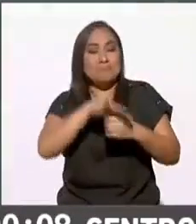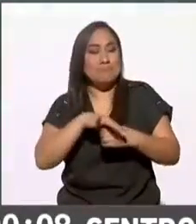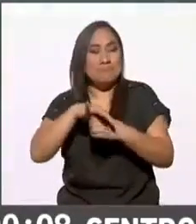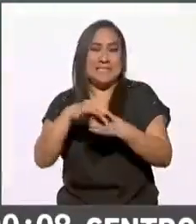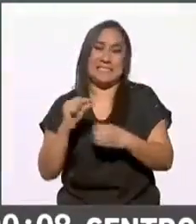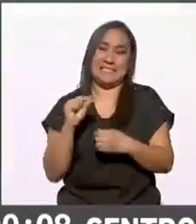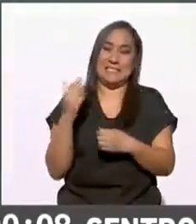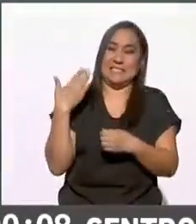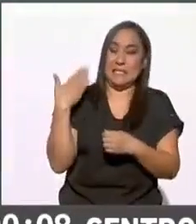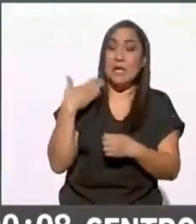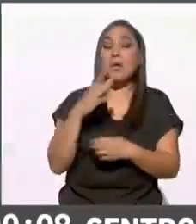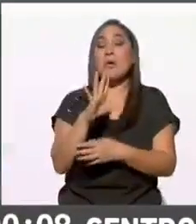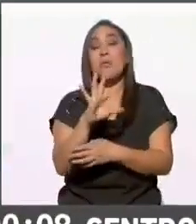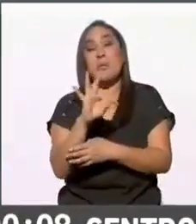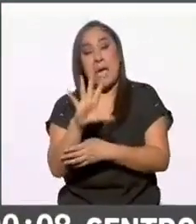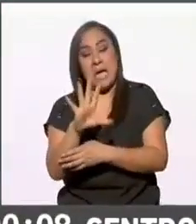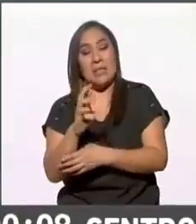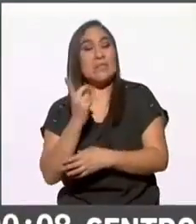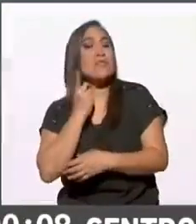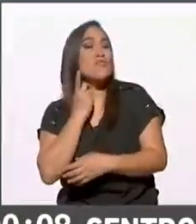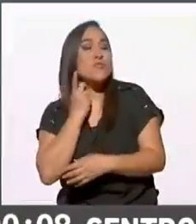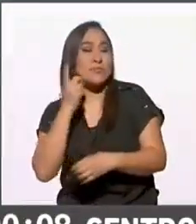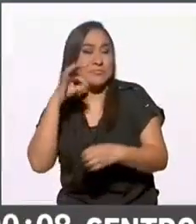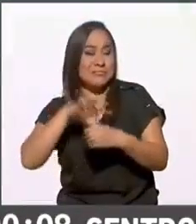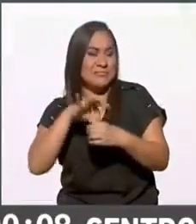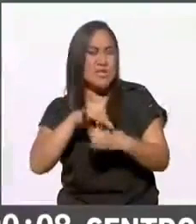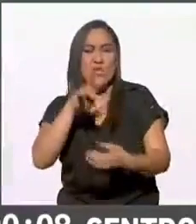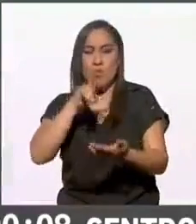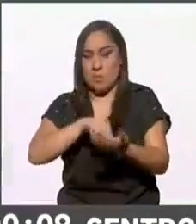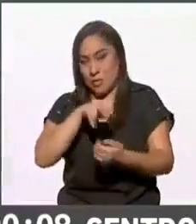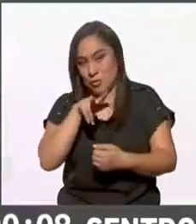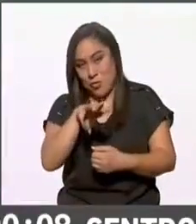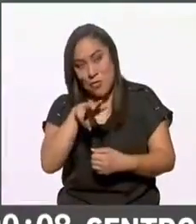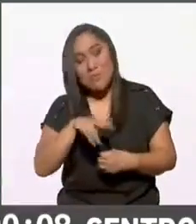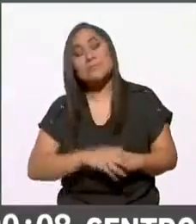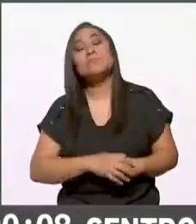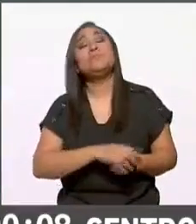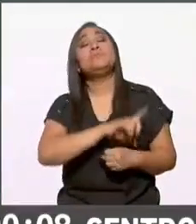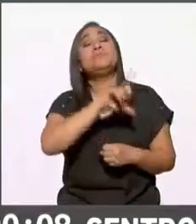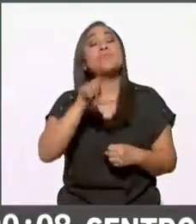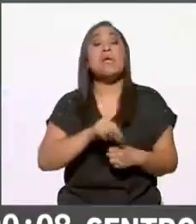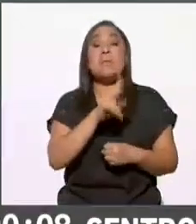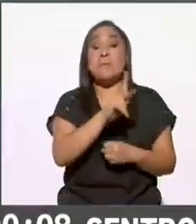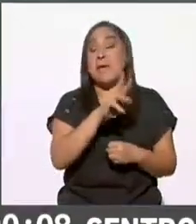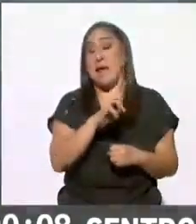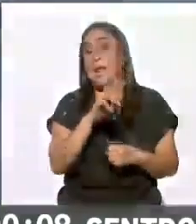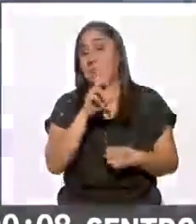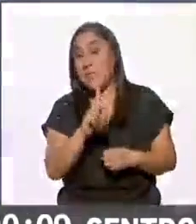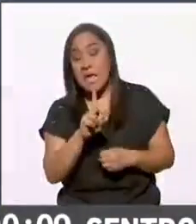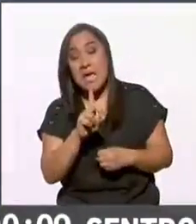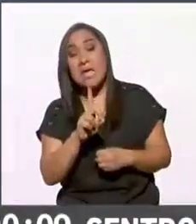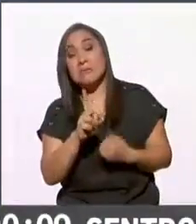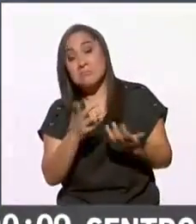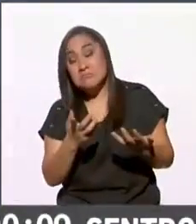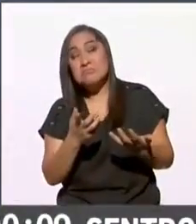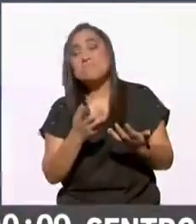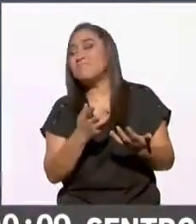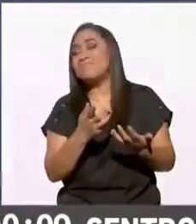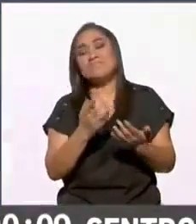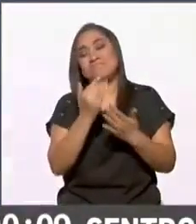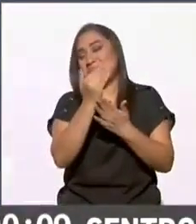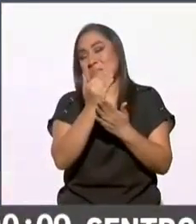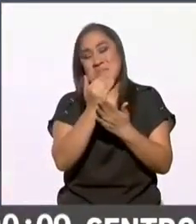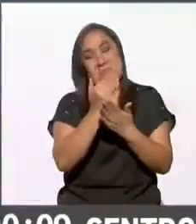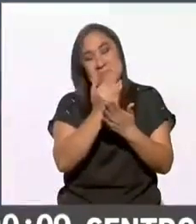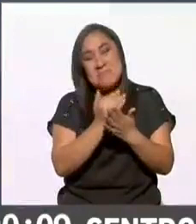anteriores tenía 45 en las elecciones del 2018 el PRD pues obviamente las tendencias no le favorecen